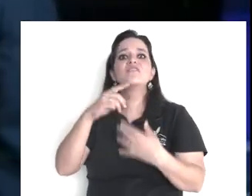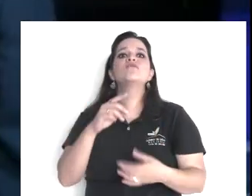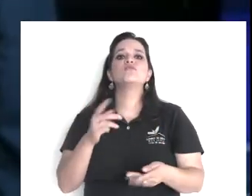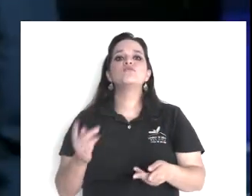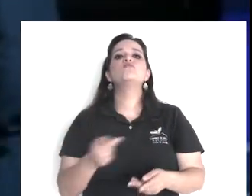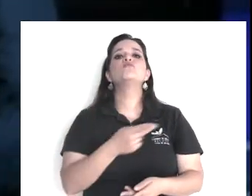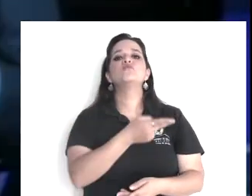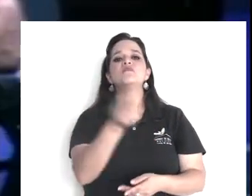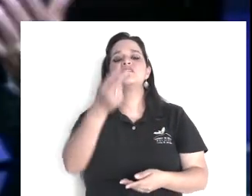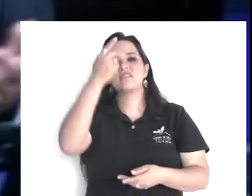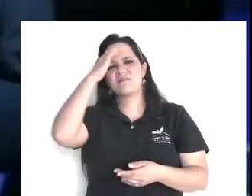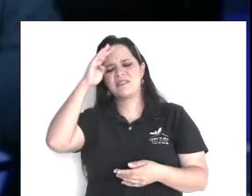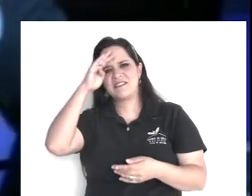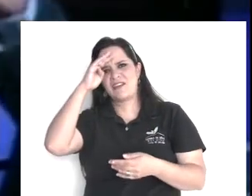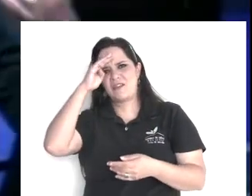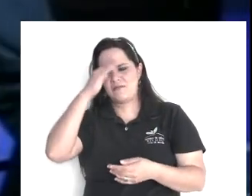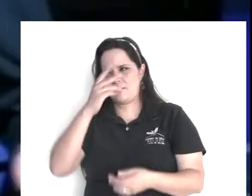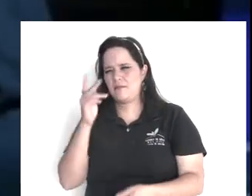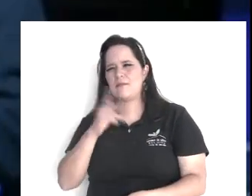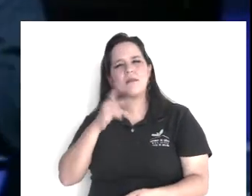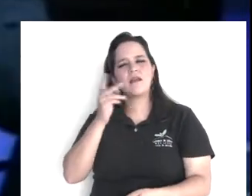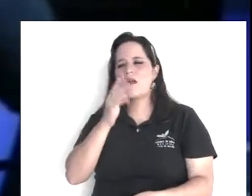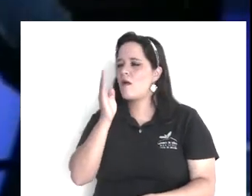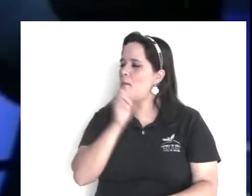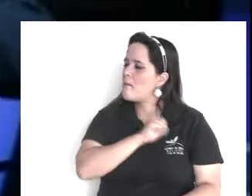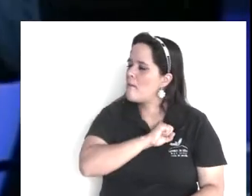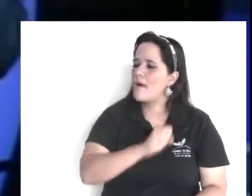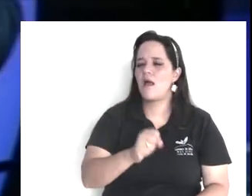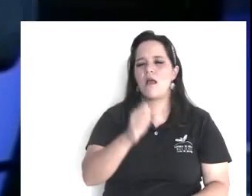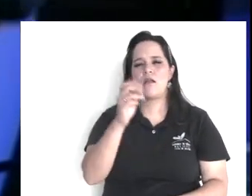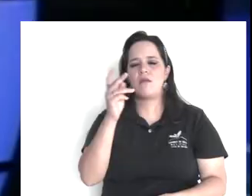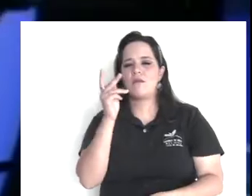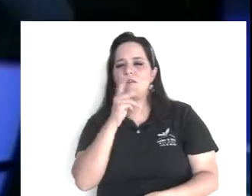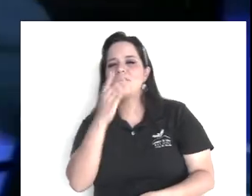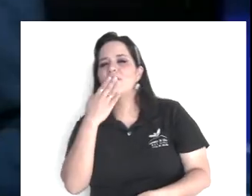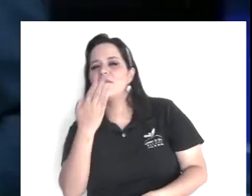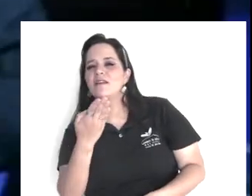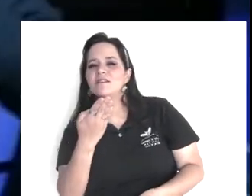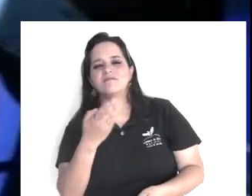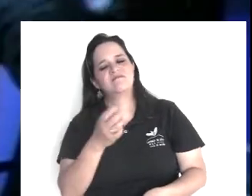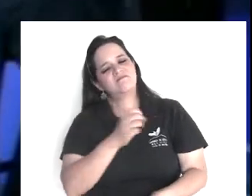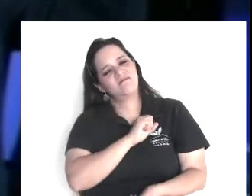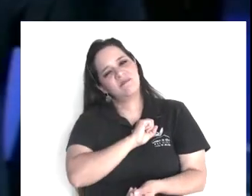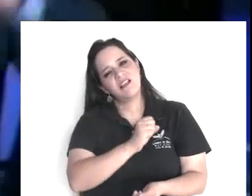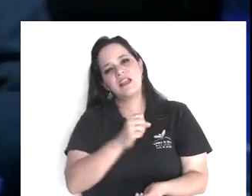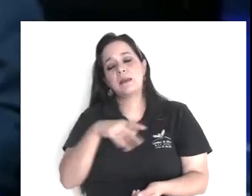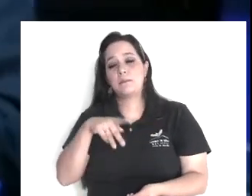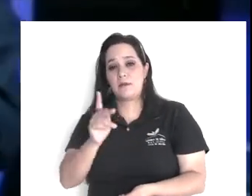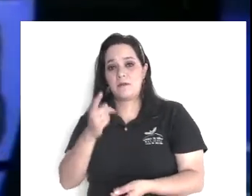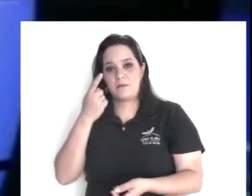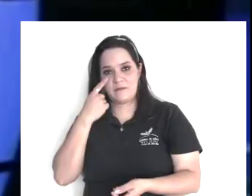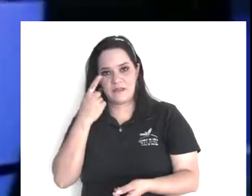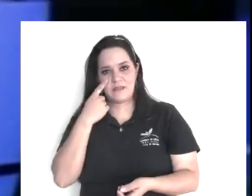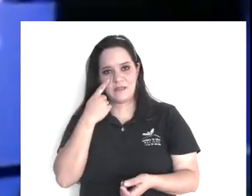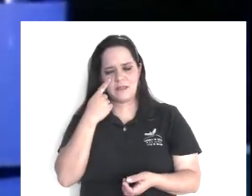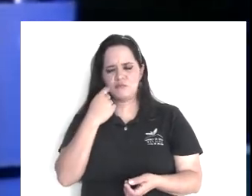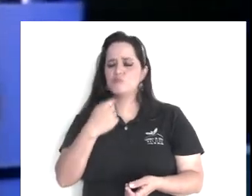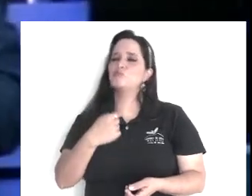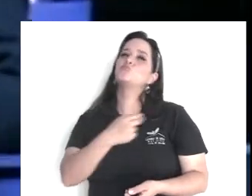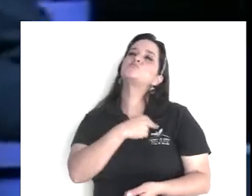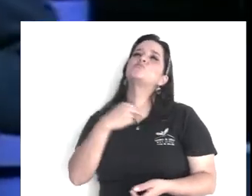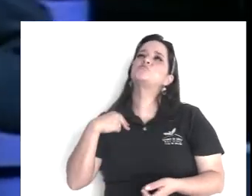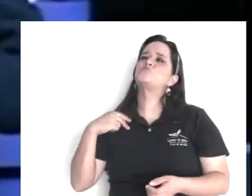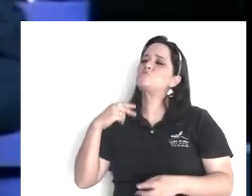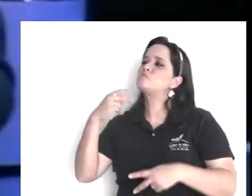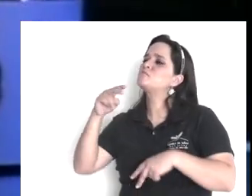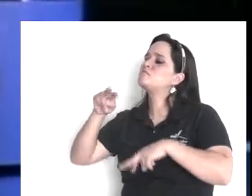según las apariencias, no preguntamos, no investigamos, y soltamos la boca, y olvídese, bueno, entonces, nos